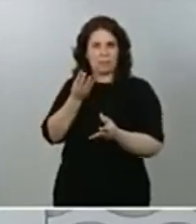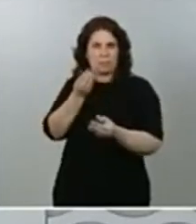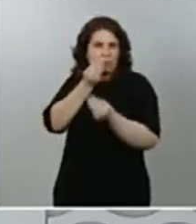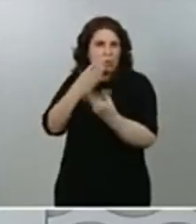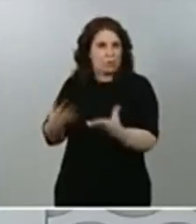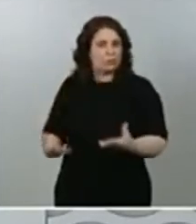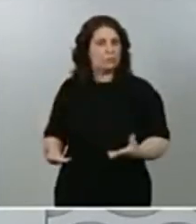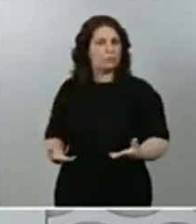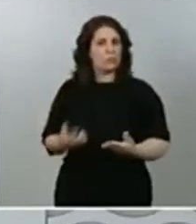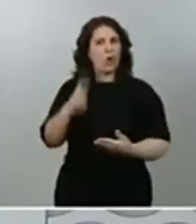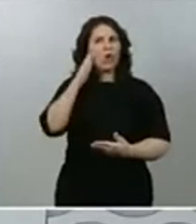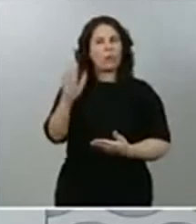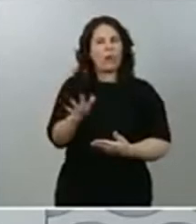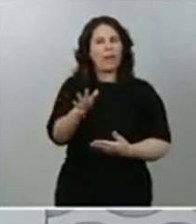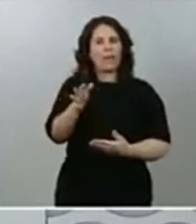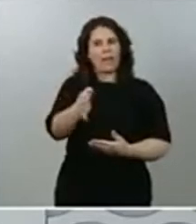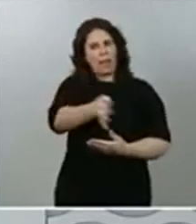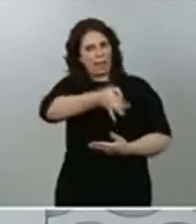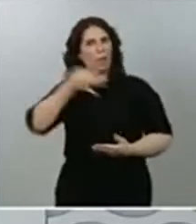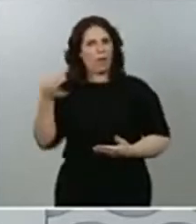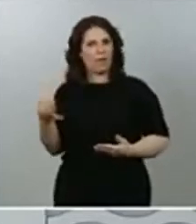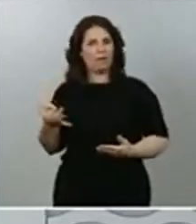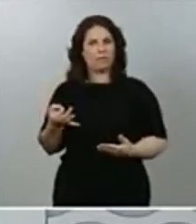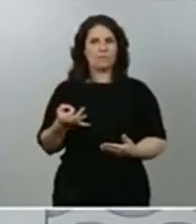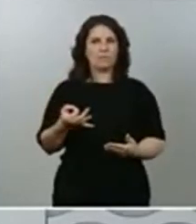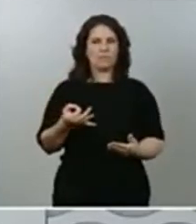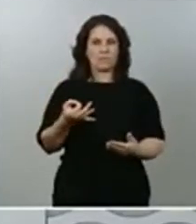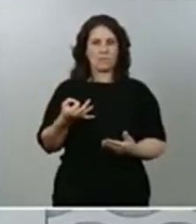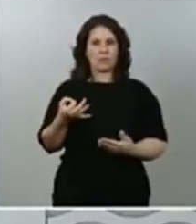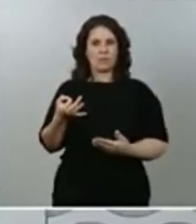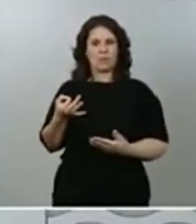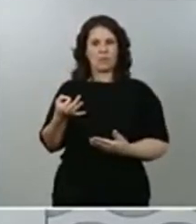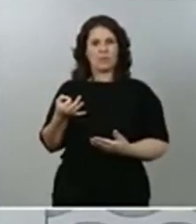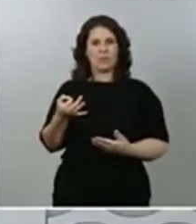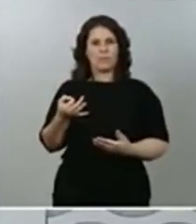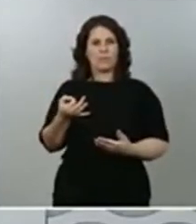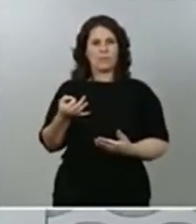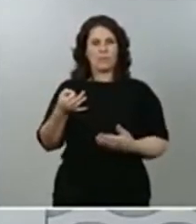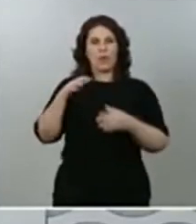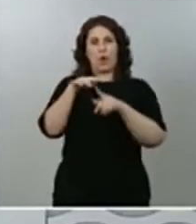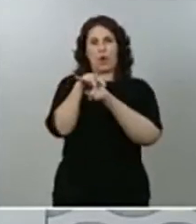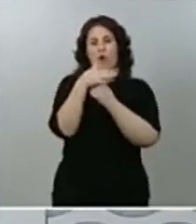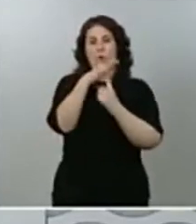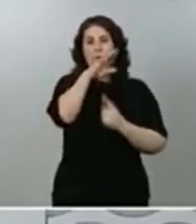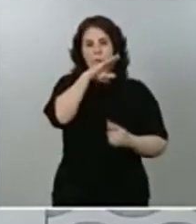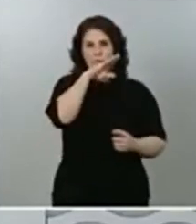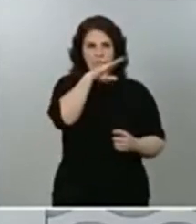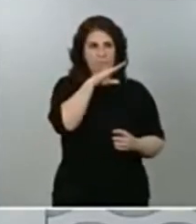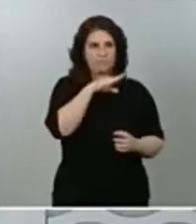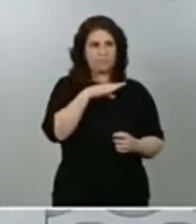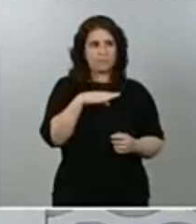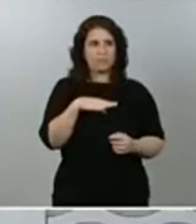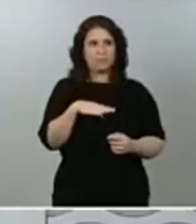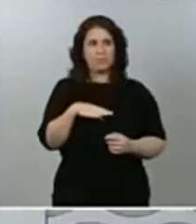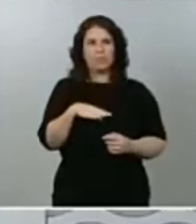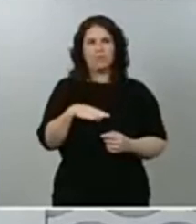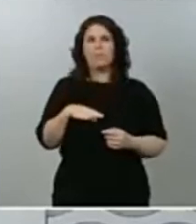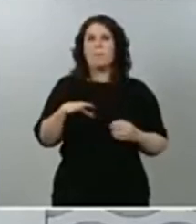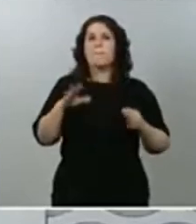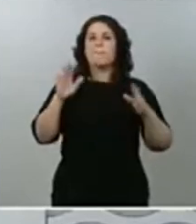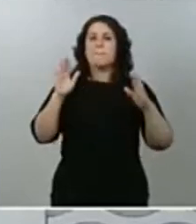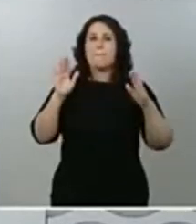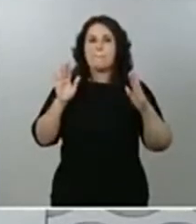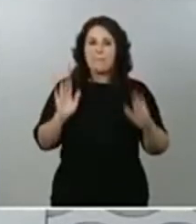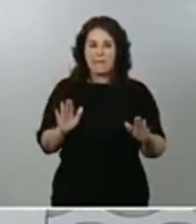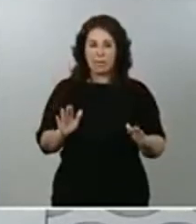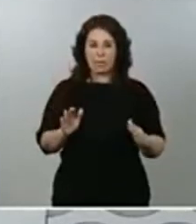ajustada, nos parece adecuada en relación con esas circunstancias, pero cualquier avance que se pueda producir o no en esa materia le